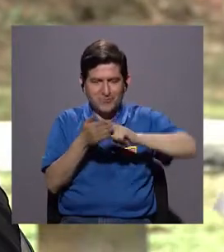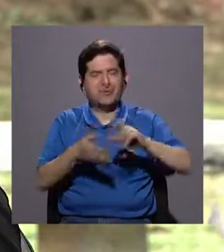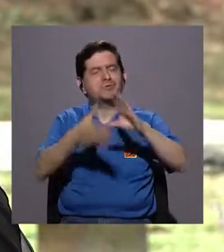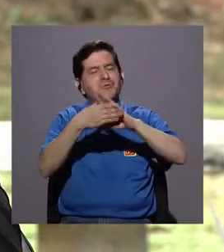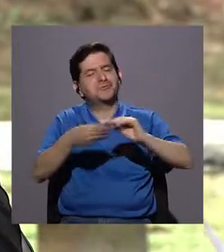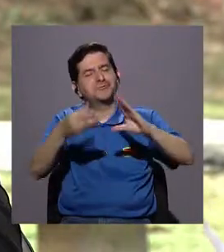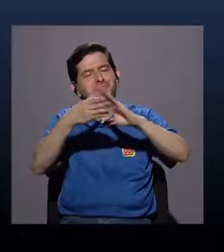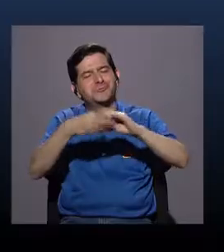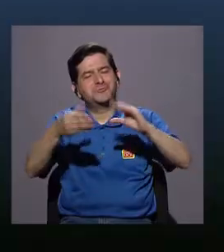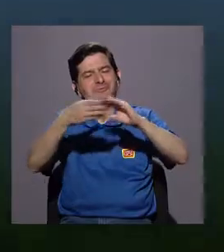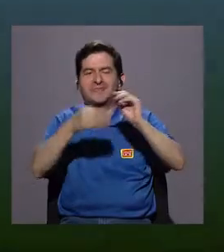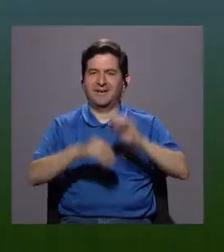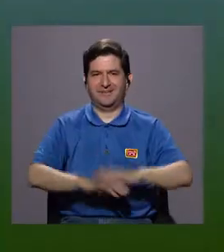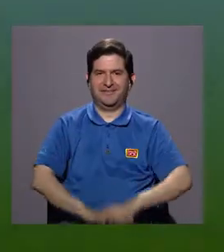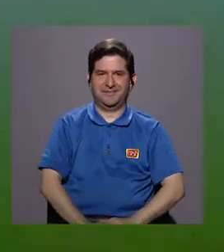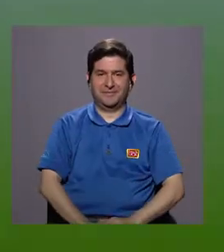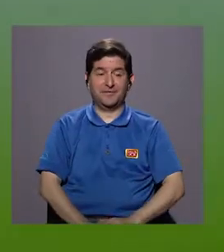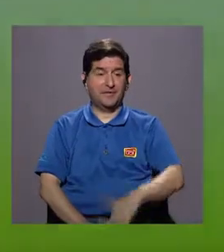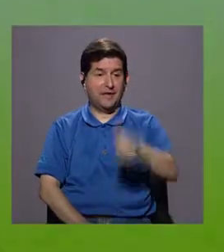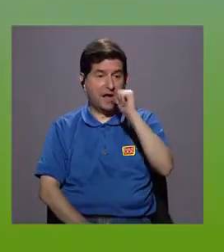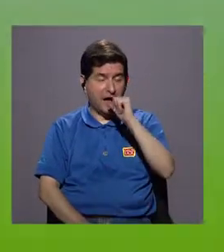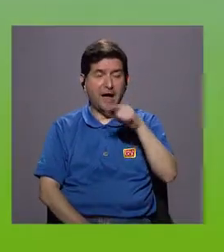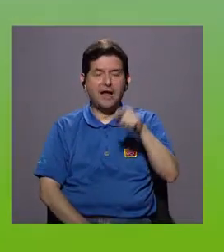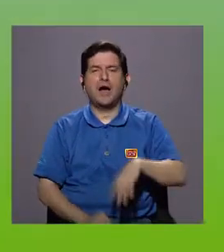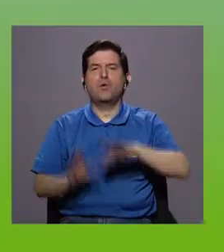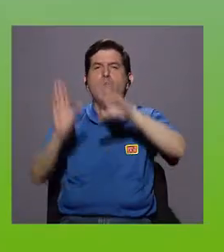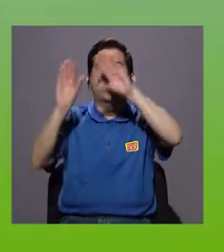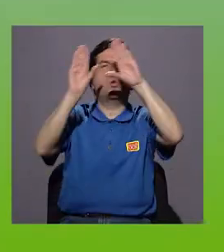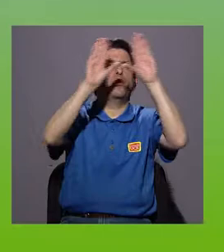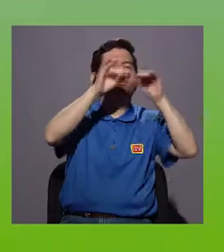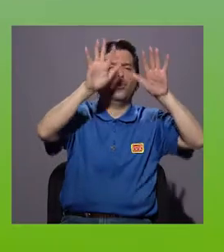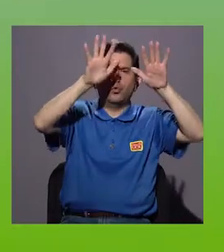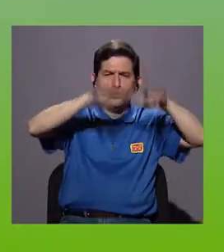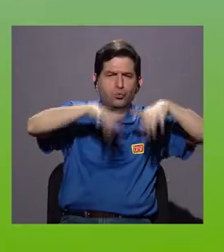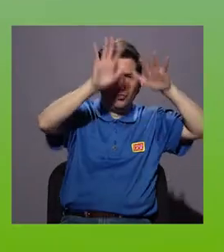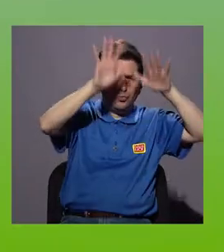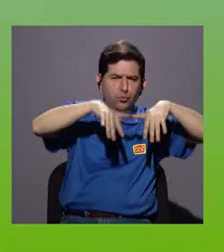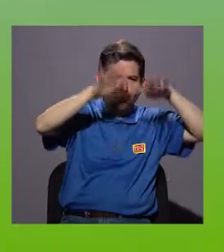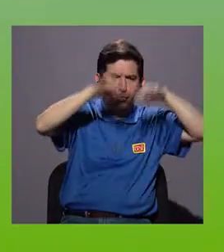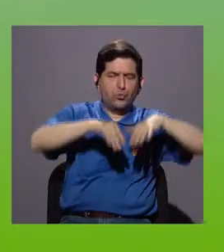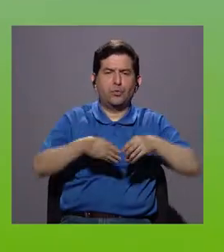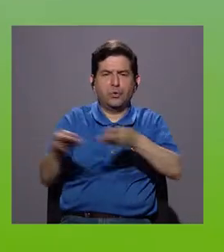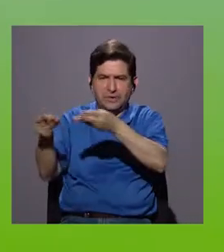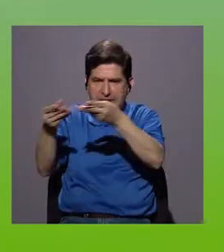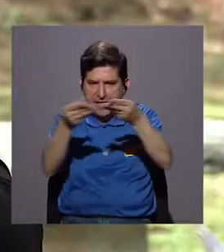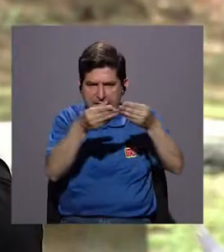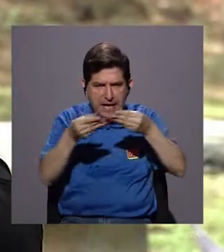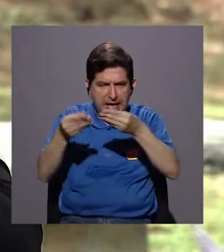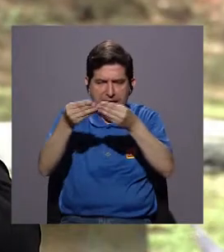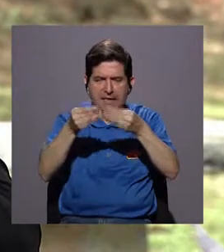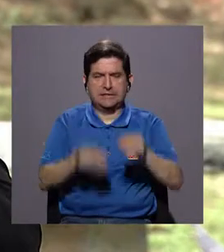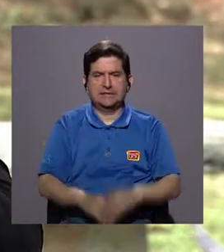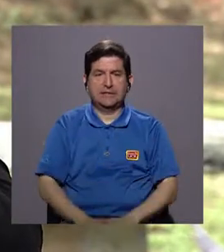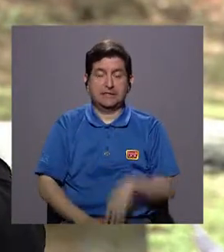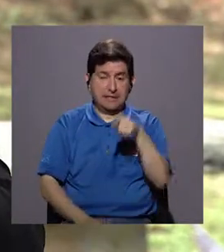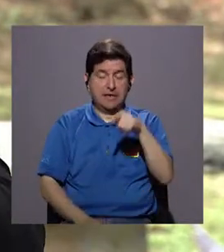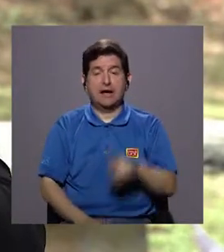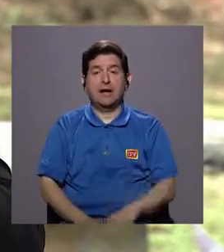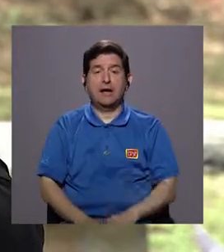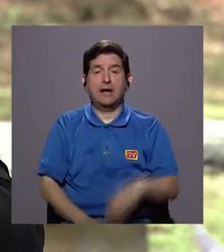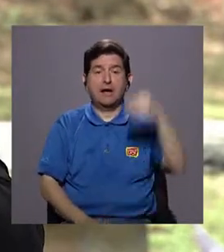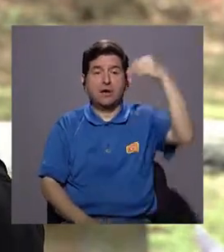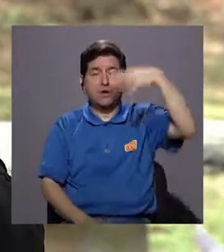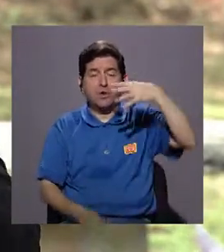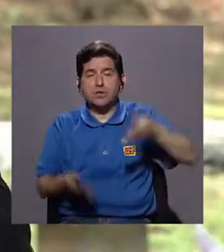escuela, nos contaban, ¿verdad? El agua se acumula en las nubes, llueve, cae en la tierra, con